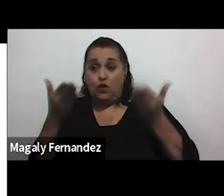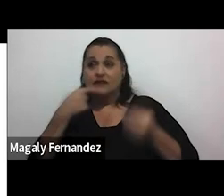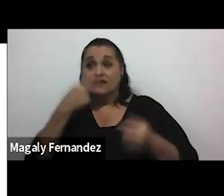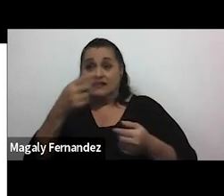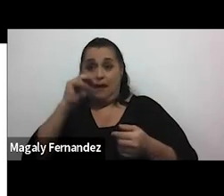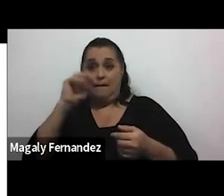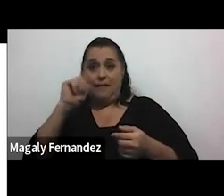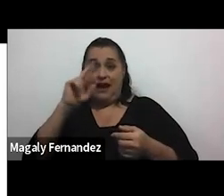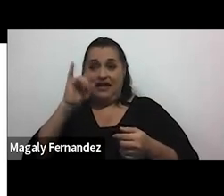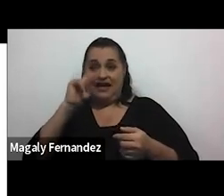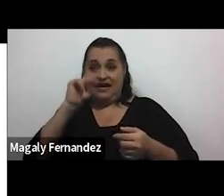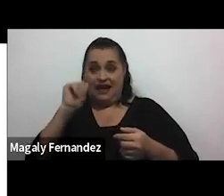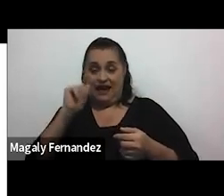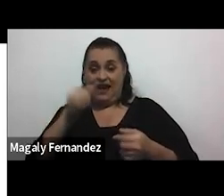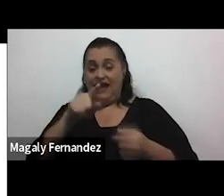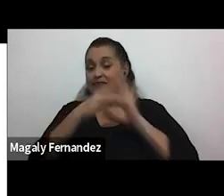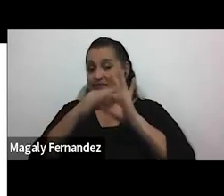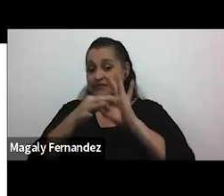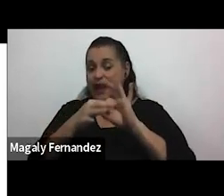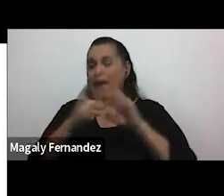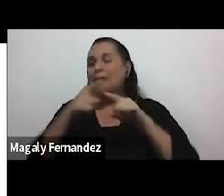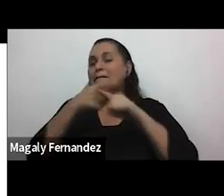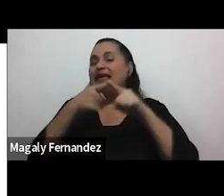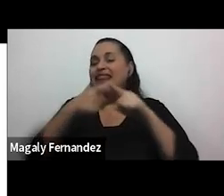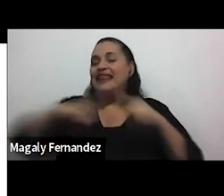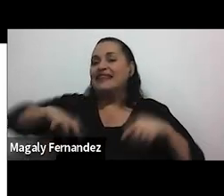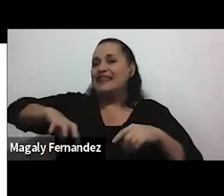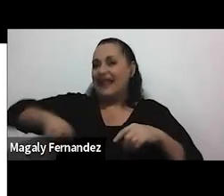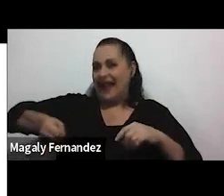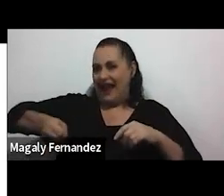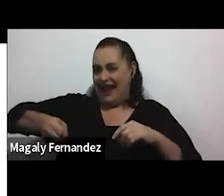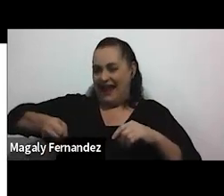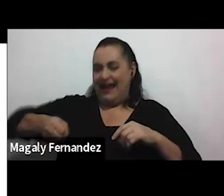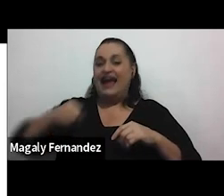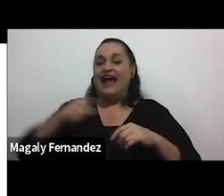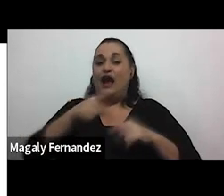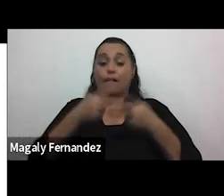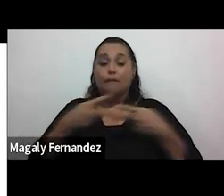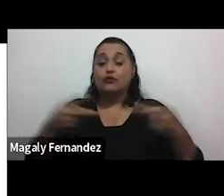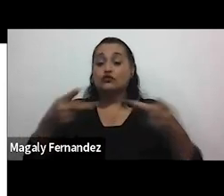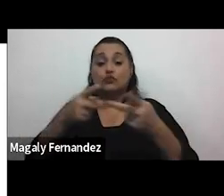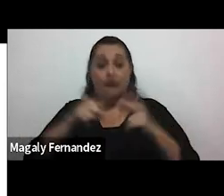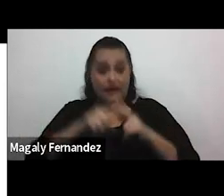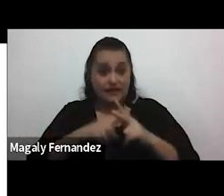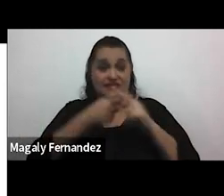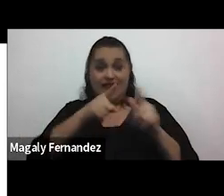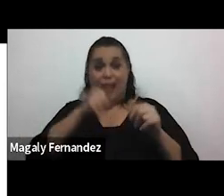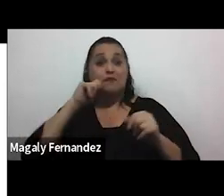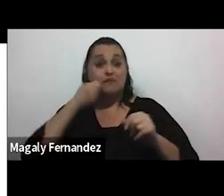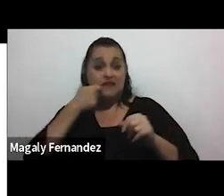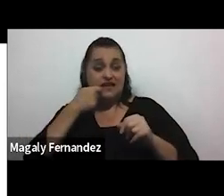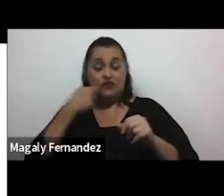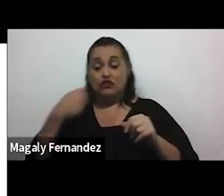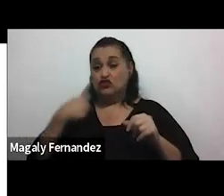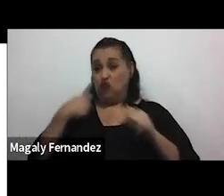en cuanto a esta media naranja que básicamente la postura inicial de este mito es no soy